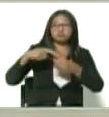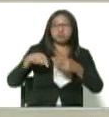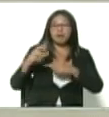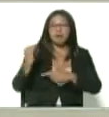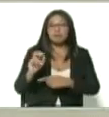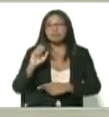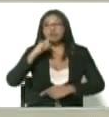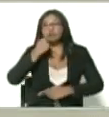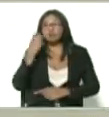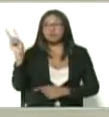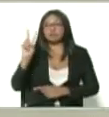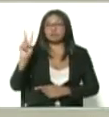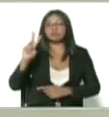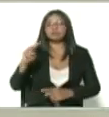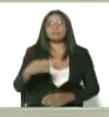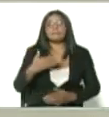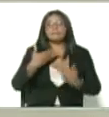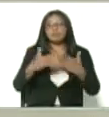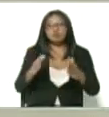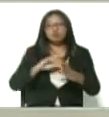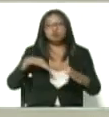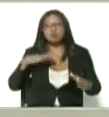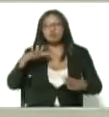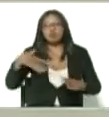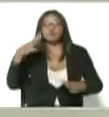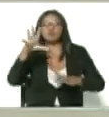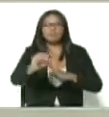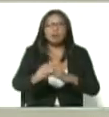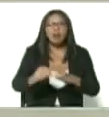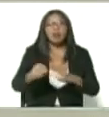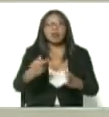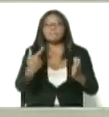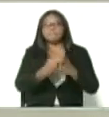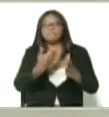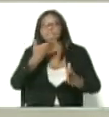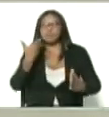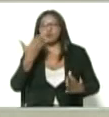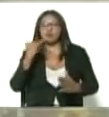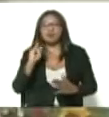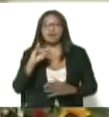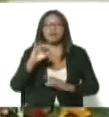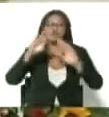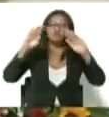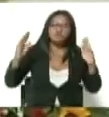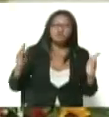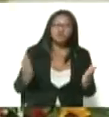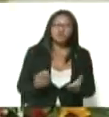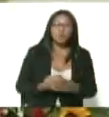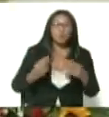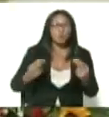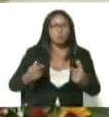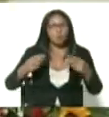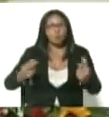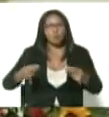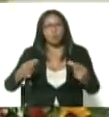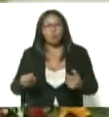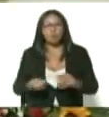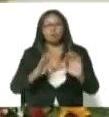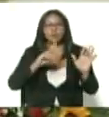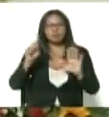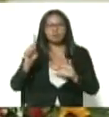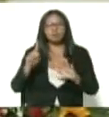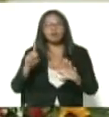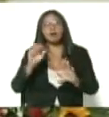permitido que accedamos a una de las mejores vacunas que hay en el mundo, con una eficiencia de 91